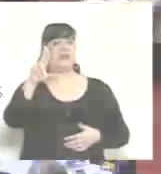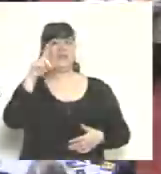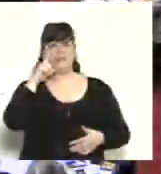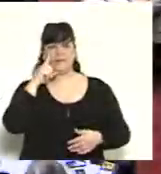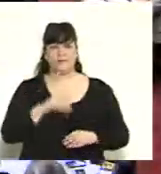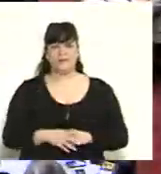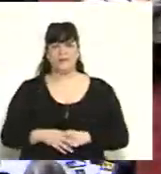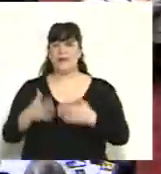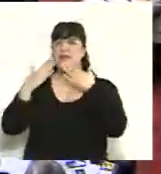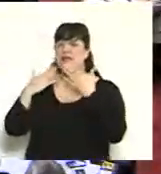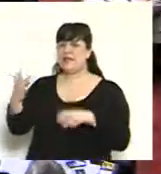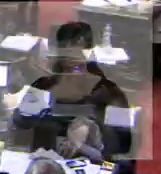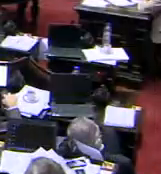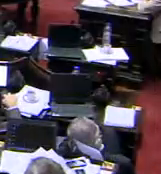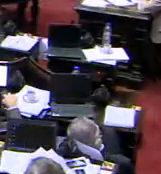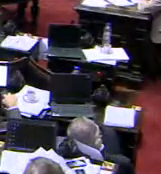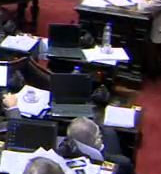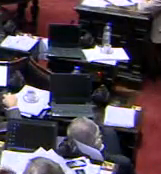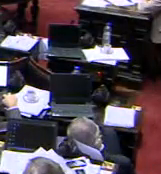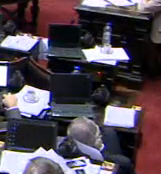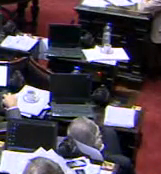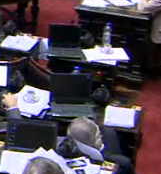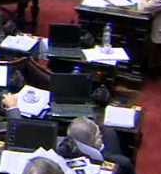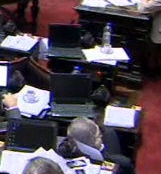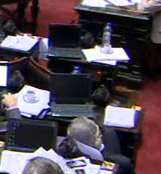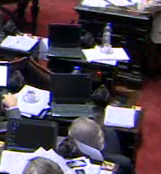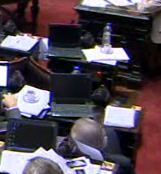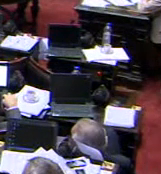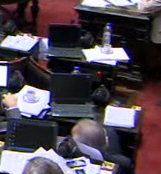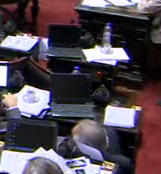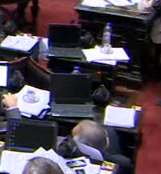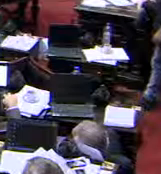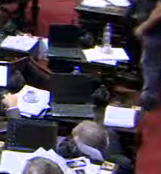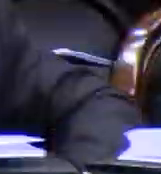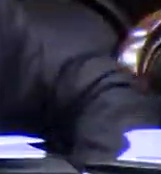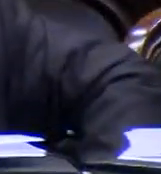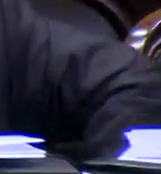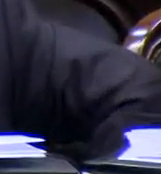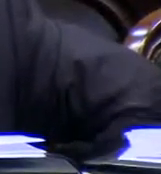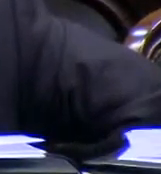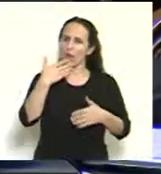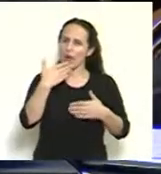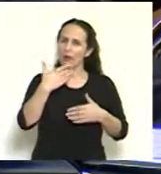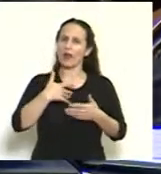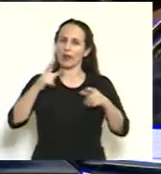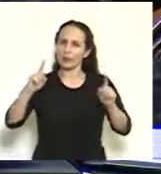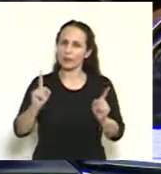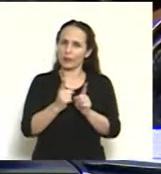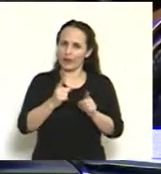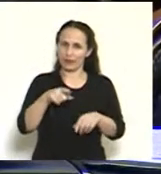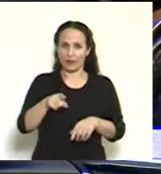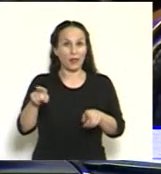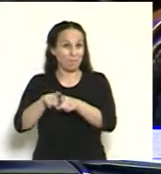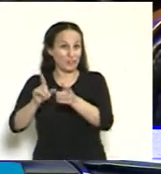Gracias, Presidenta. Voy a tratar de ser breve como mi querido colega Landó.